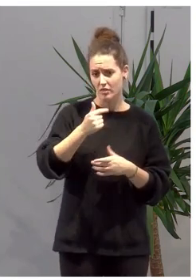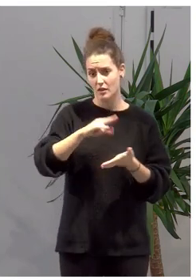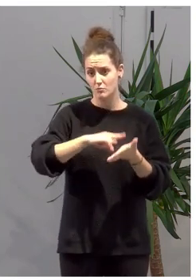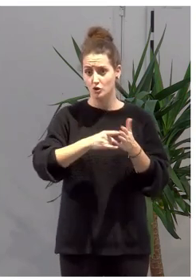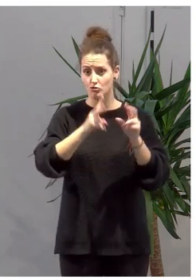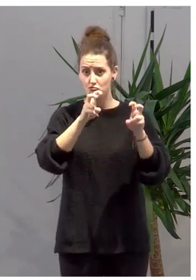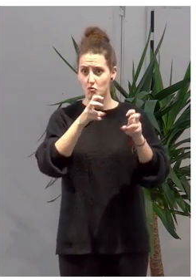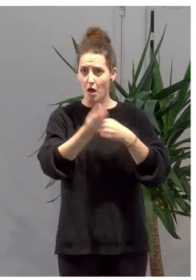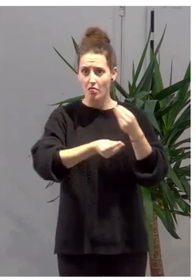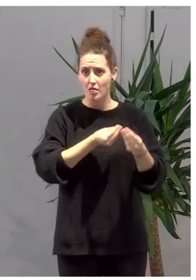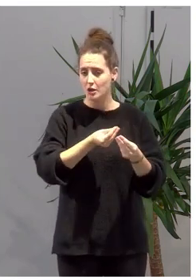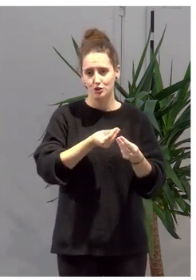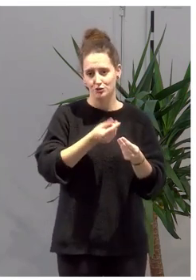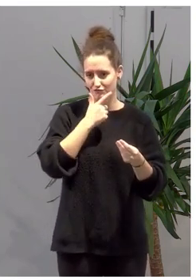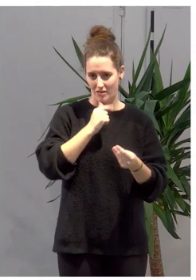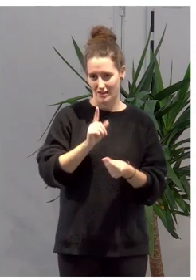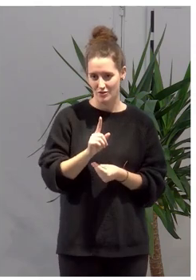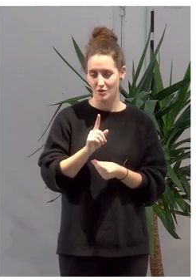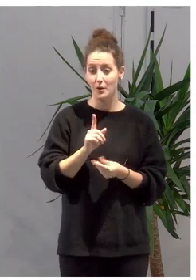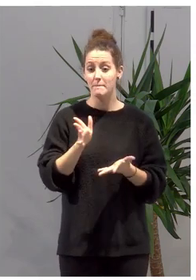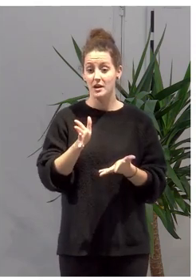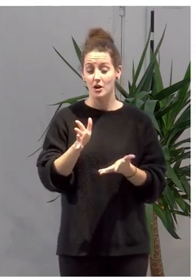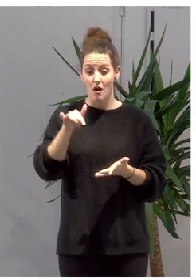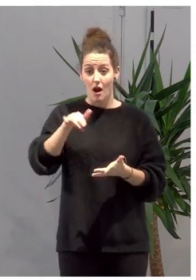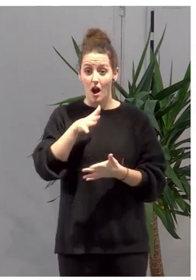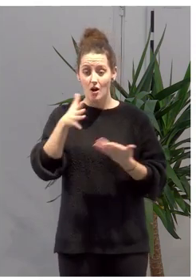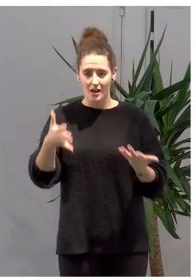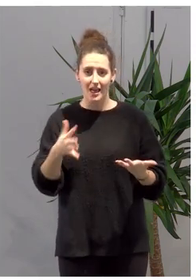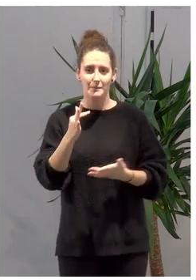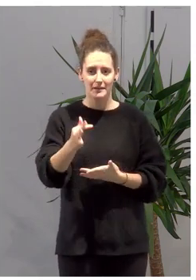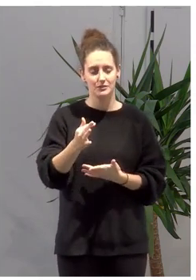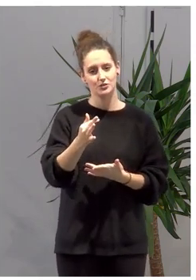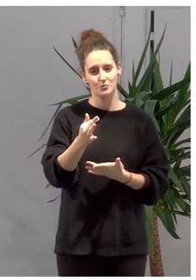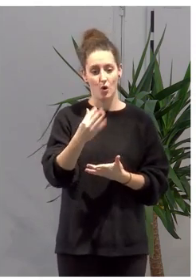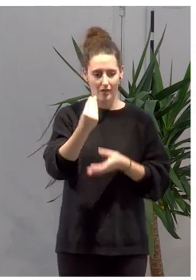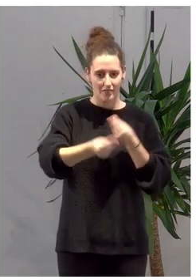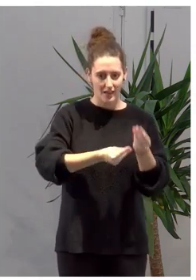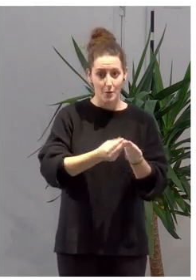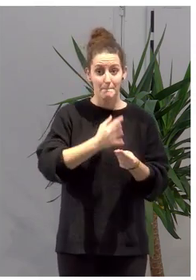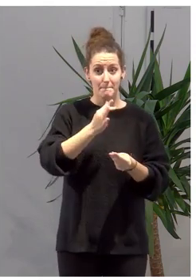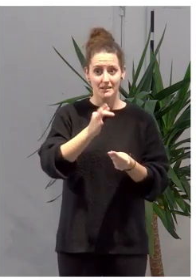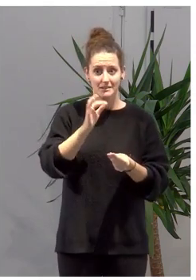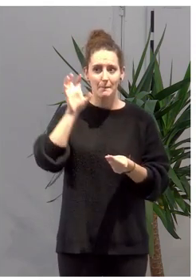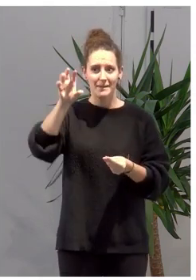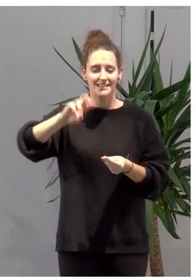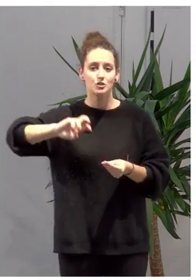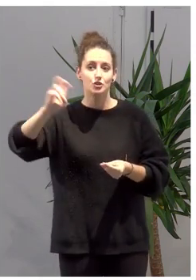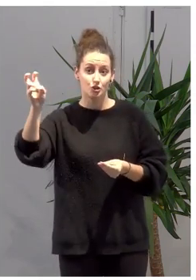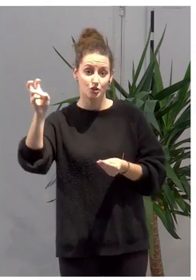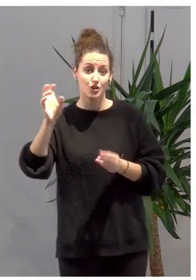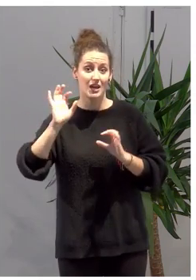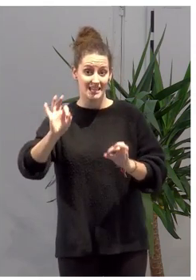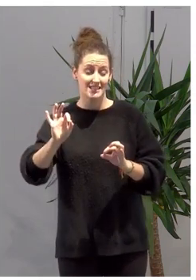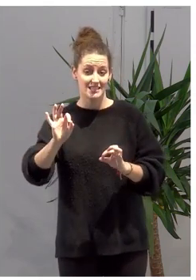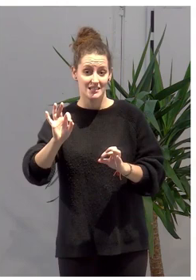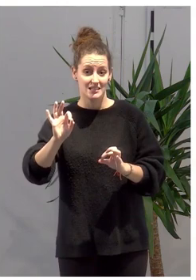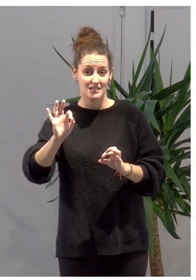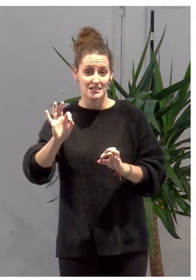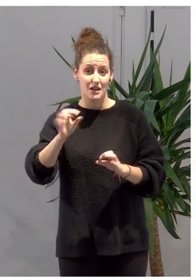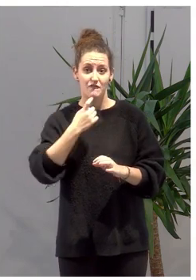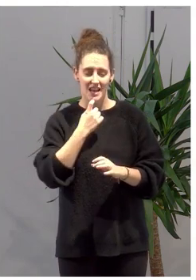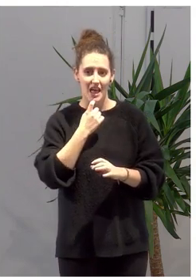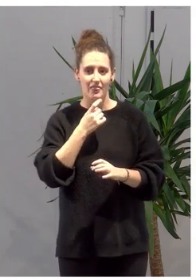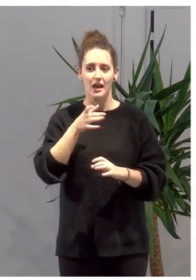nuevo, pero en este caso, además, hacerlo y entenderse con otro país, como en este caso es Finlandia, que nos va